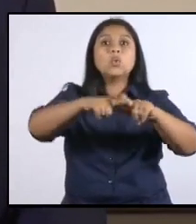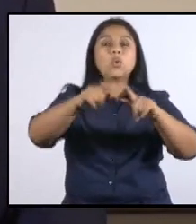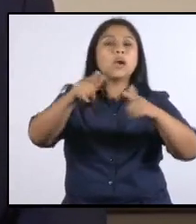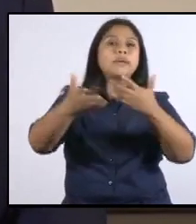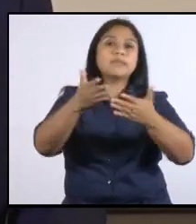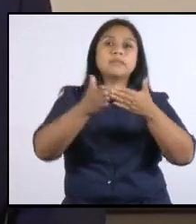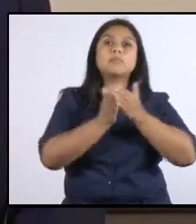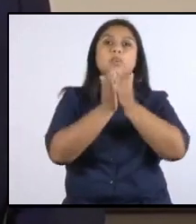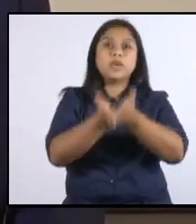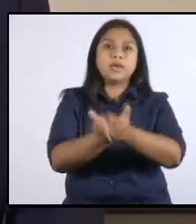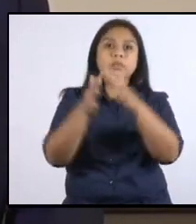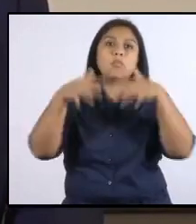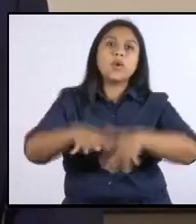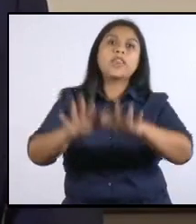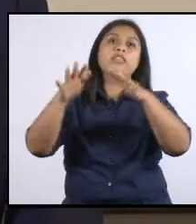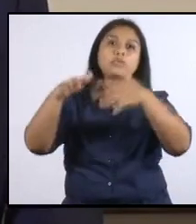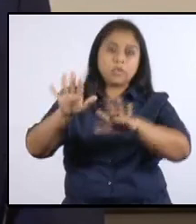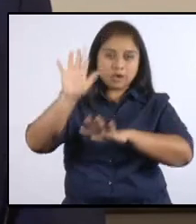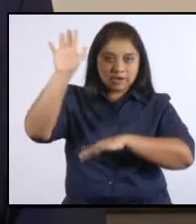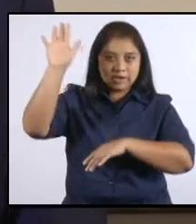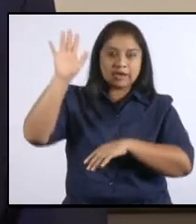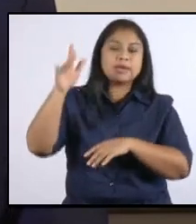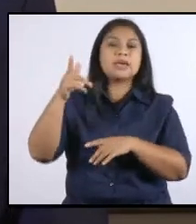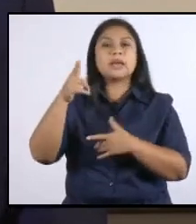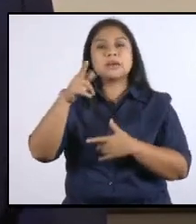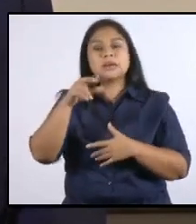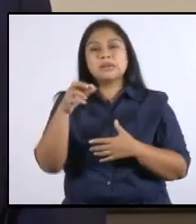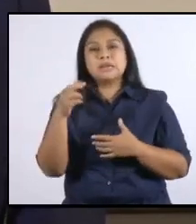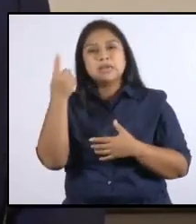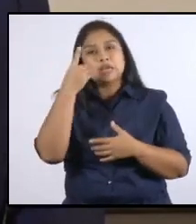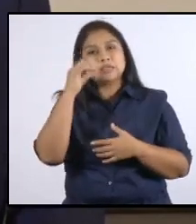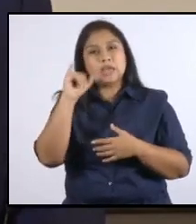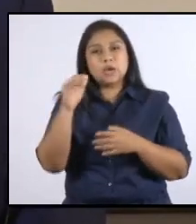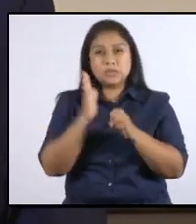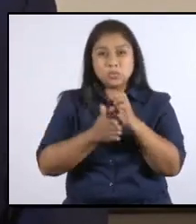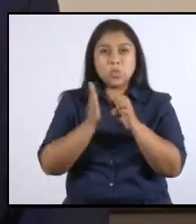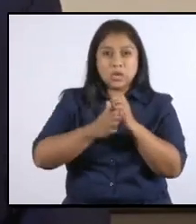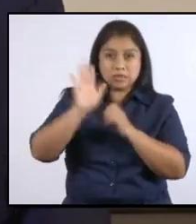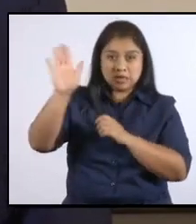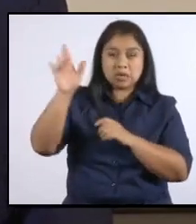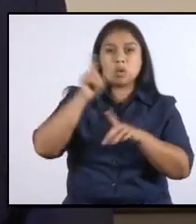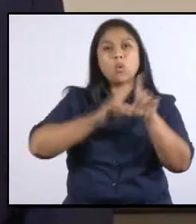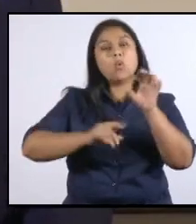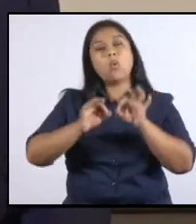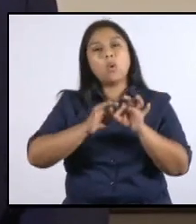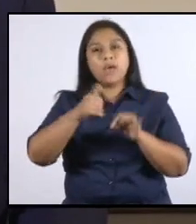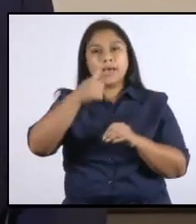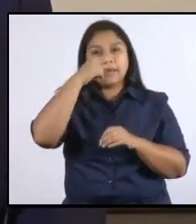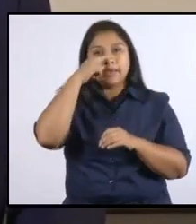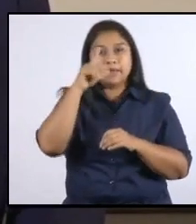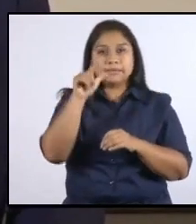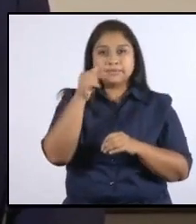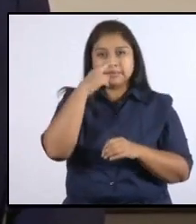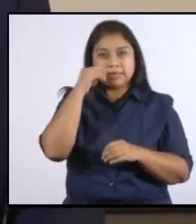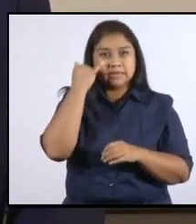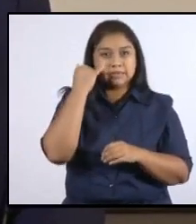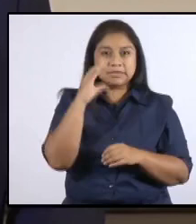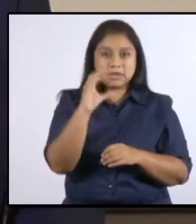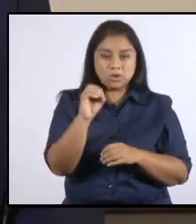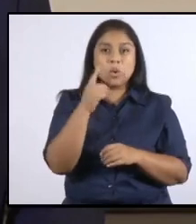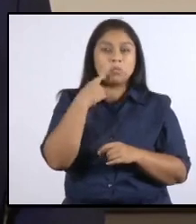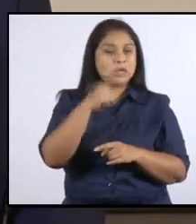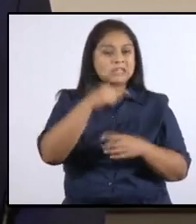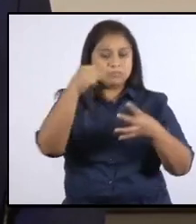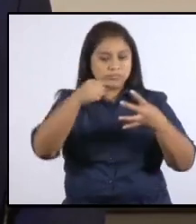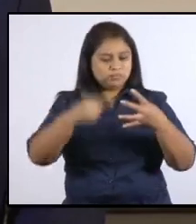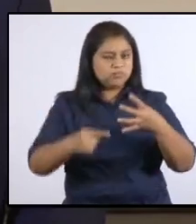ubicados en la costa del Pacífico o el Atlántico, quienes podrán en esos puertos seguir operando bajo estrictos protocolos de